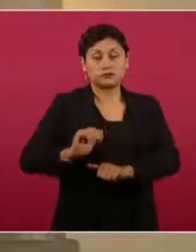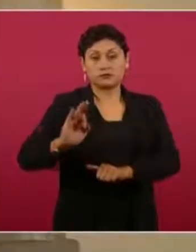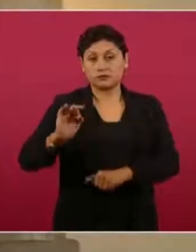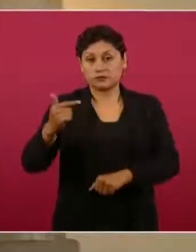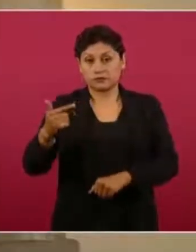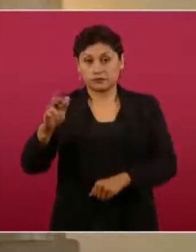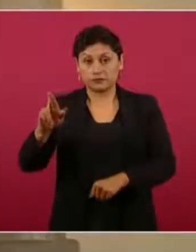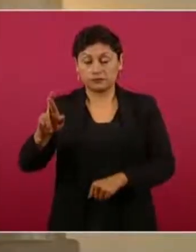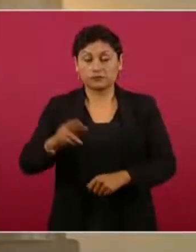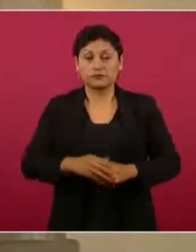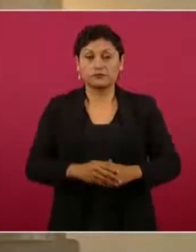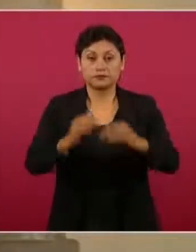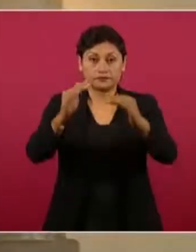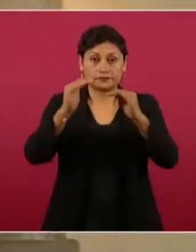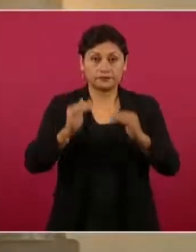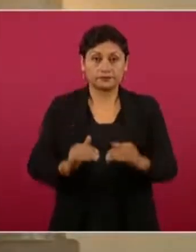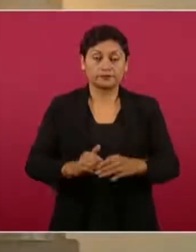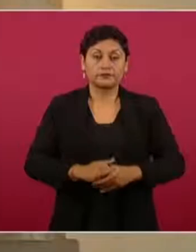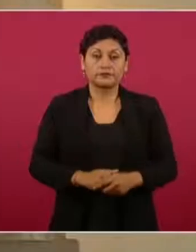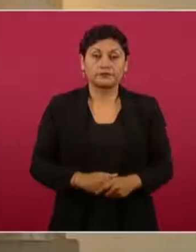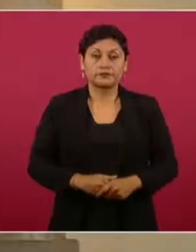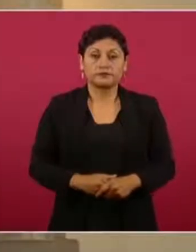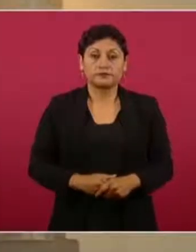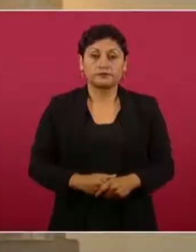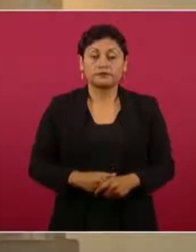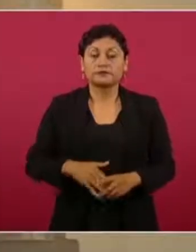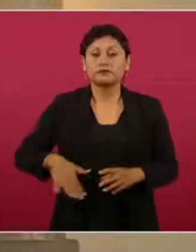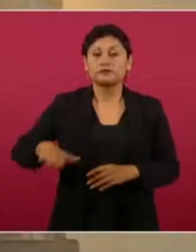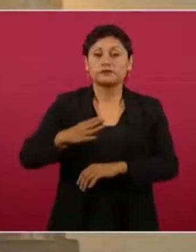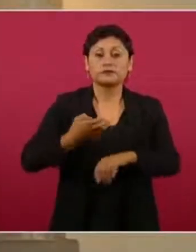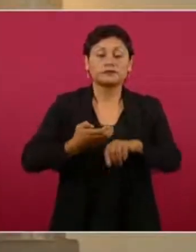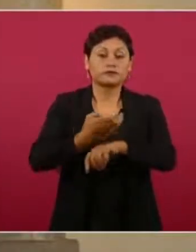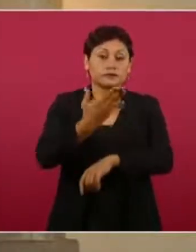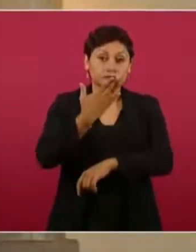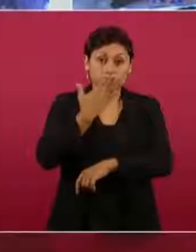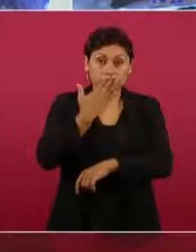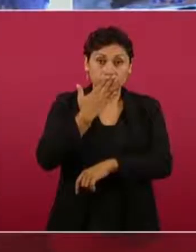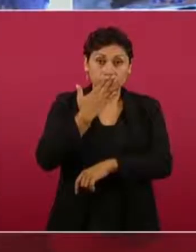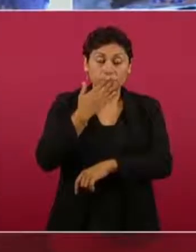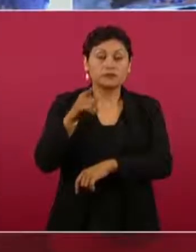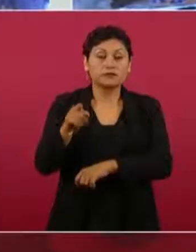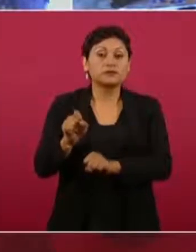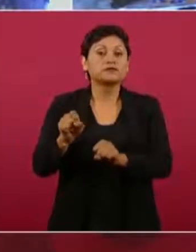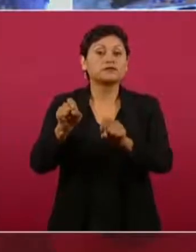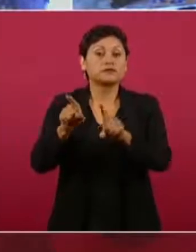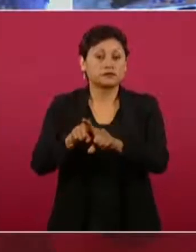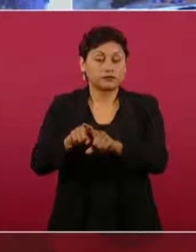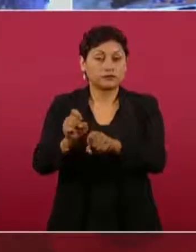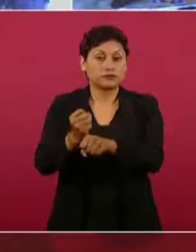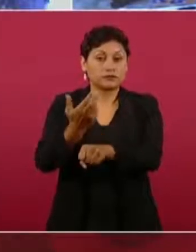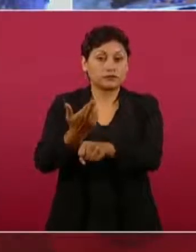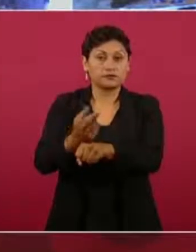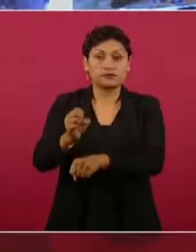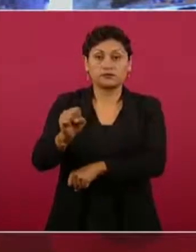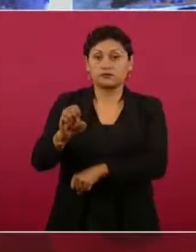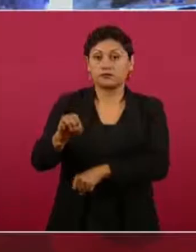República. Siguiente. En Sonora, también por parte de la Secretaría de la Marina, liberó a una